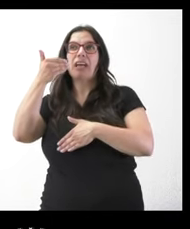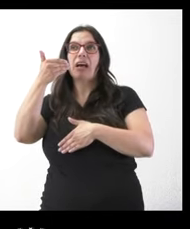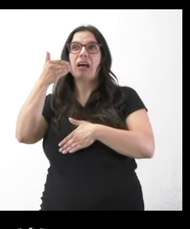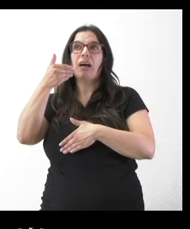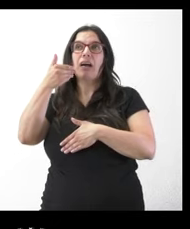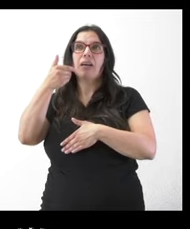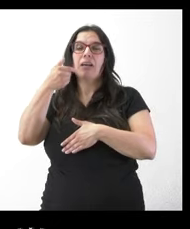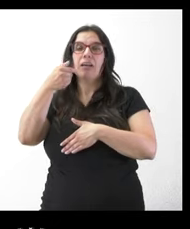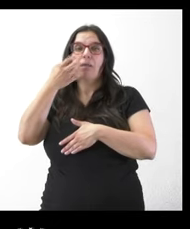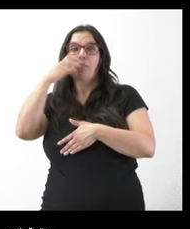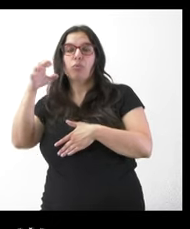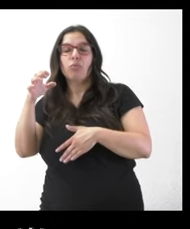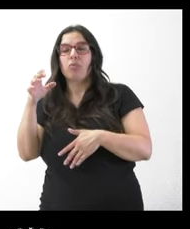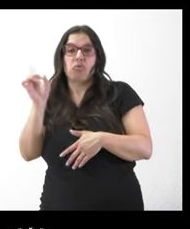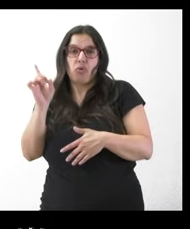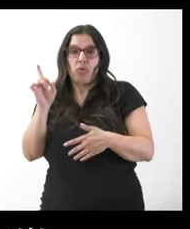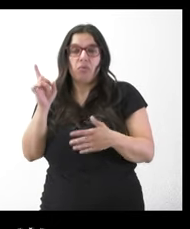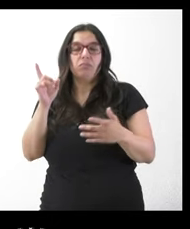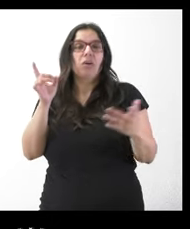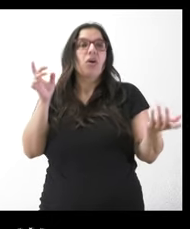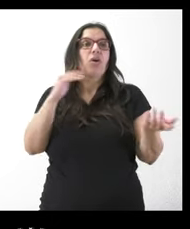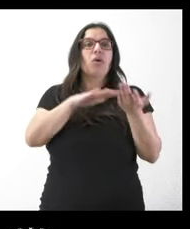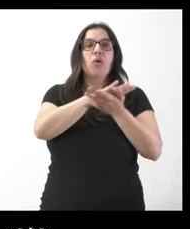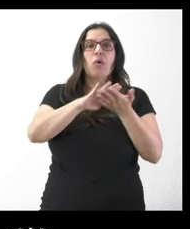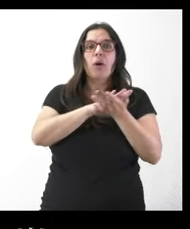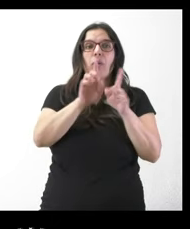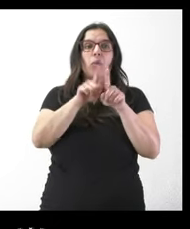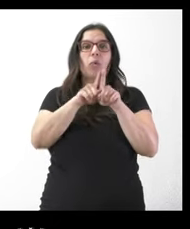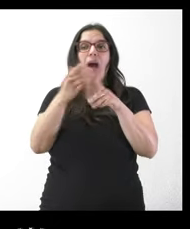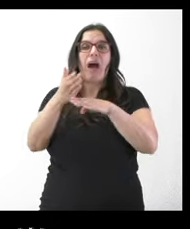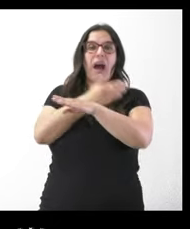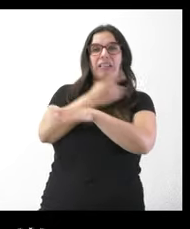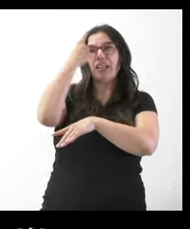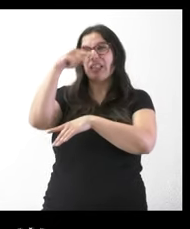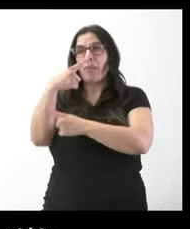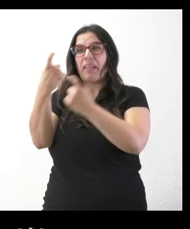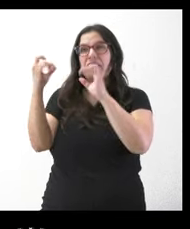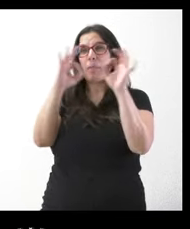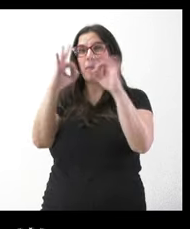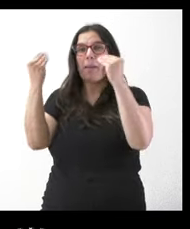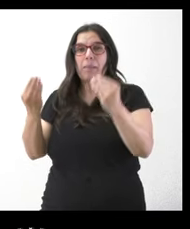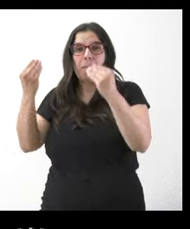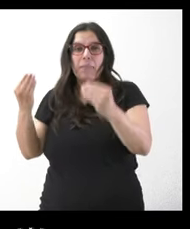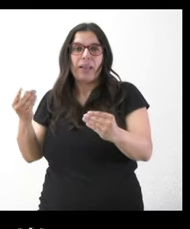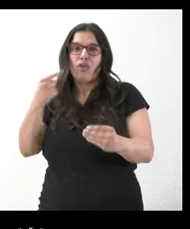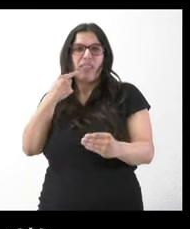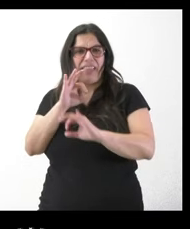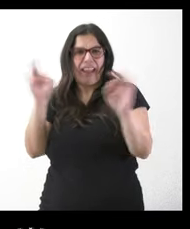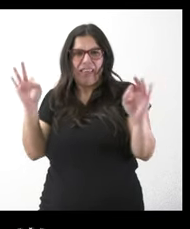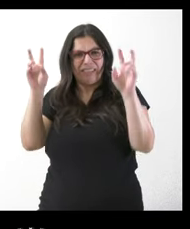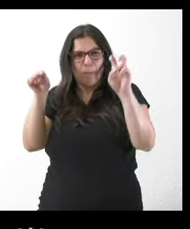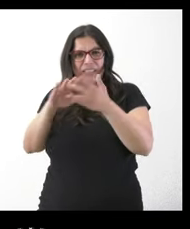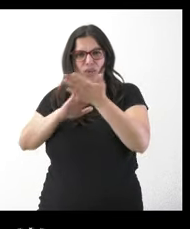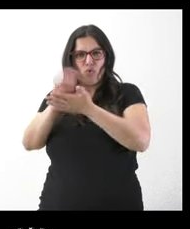tampoco adujo la necesidad de saberlo con antelación para preparar mejor por parte de la Junta de Castilla y León